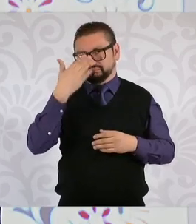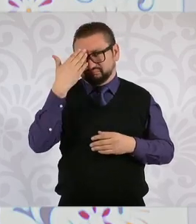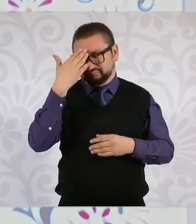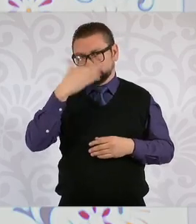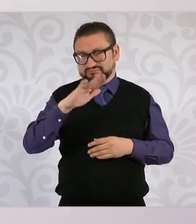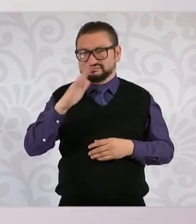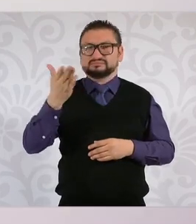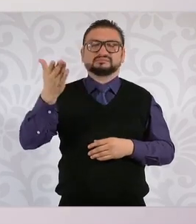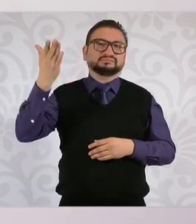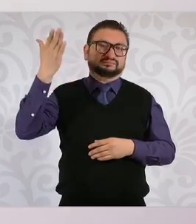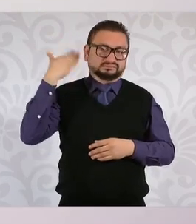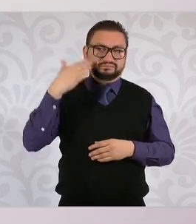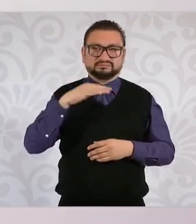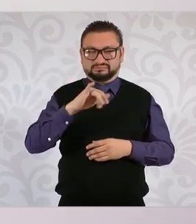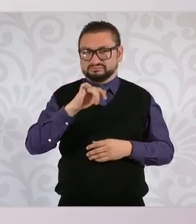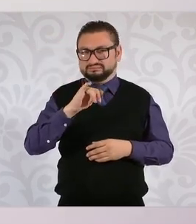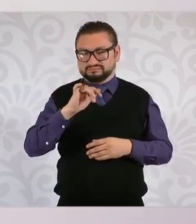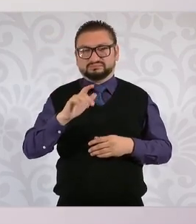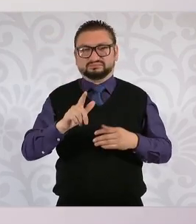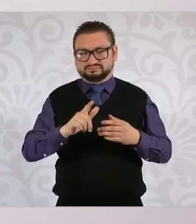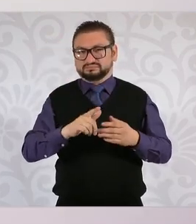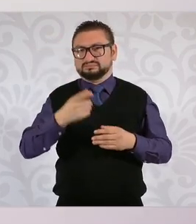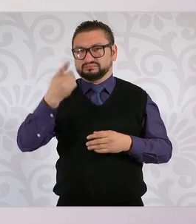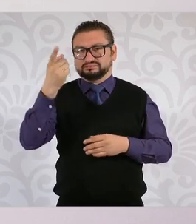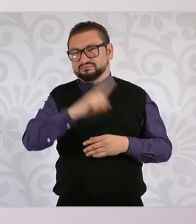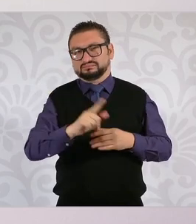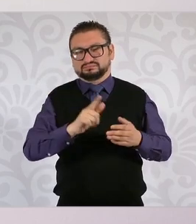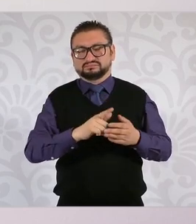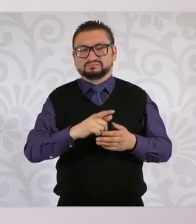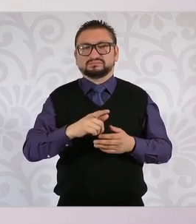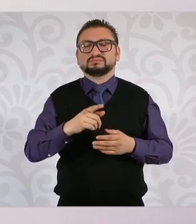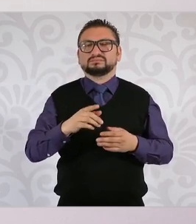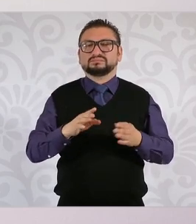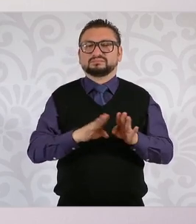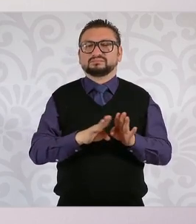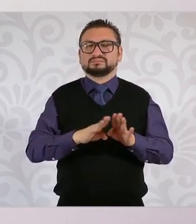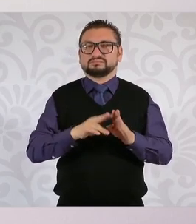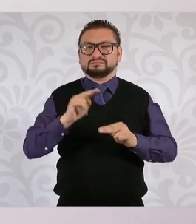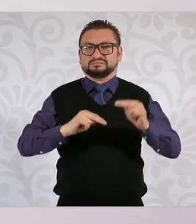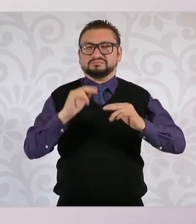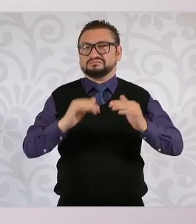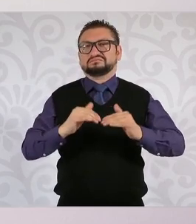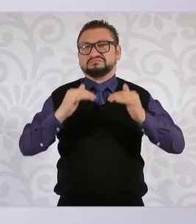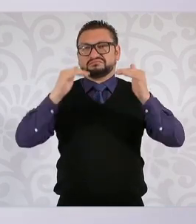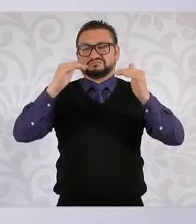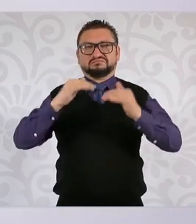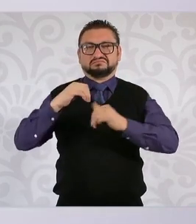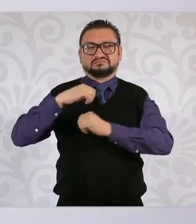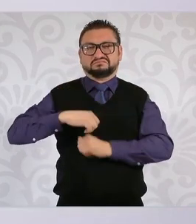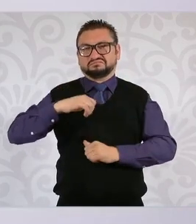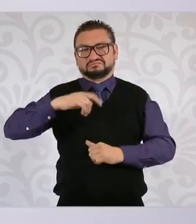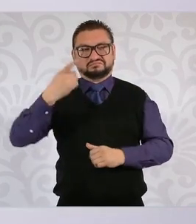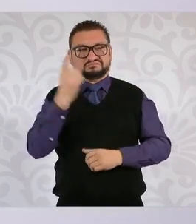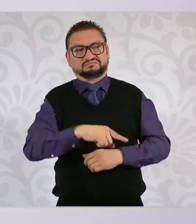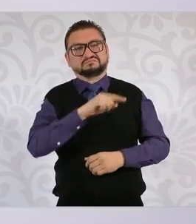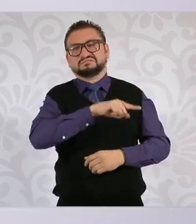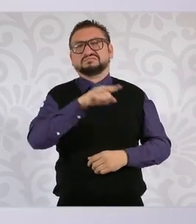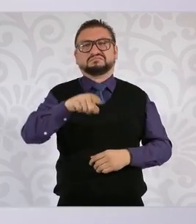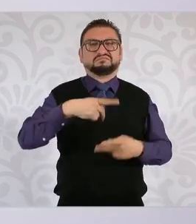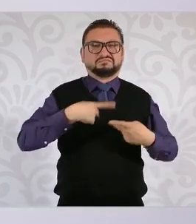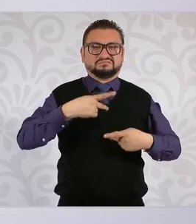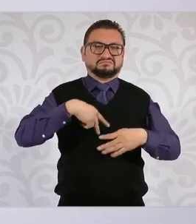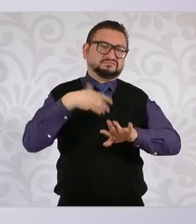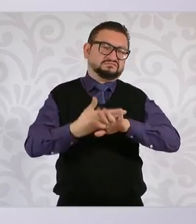orden desde los más altos niveles del poder de desaparecer